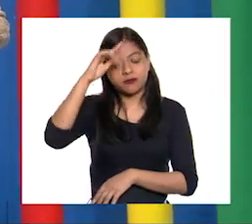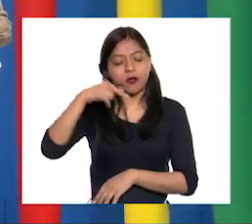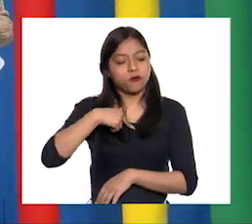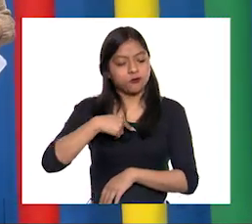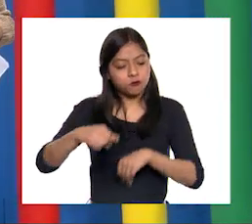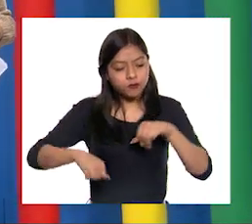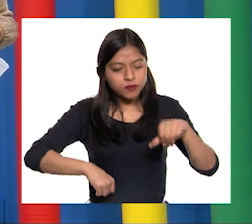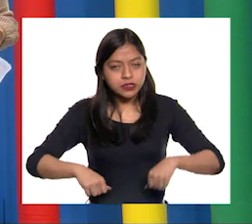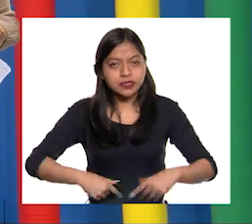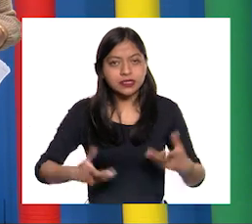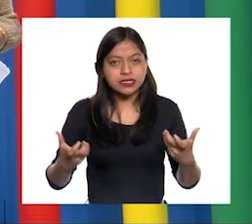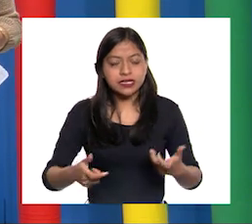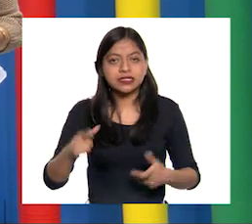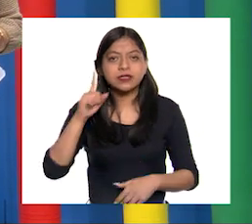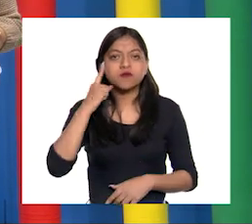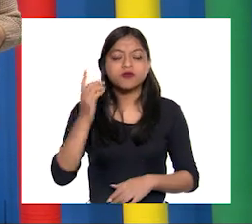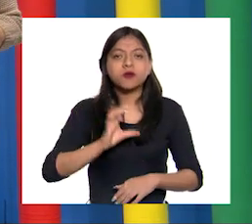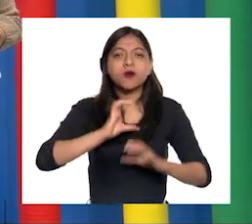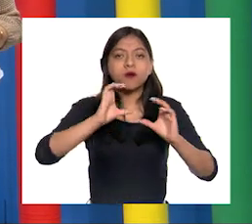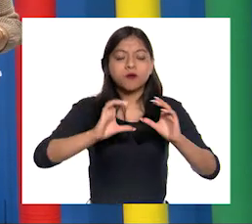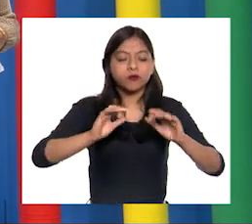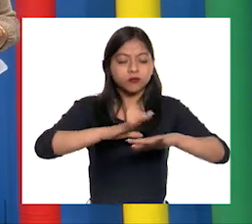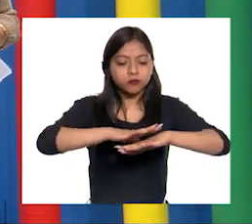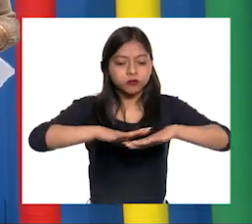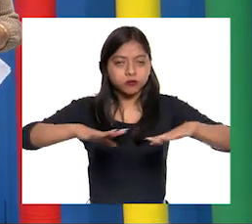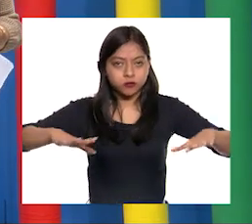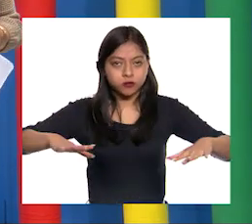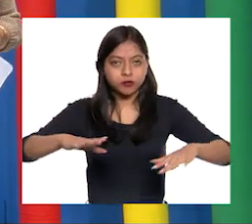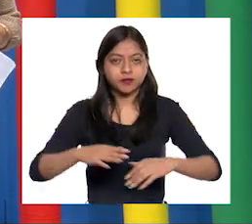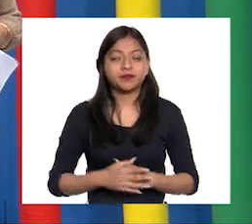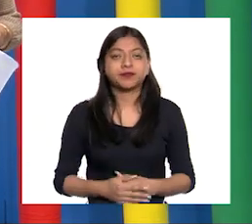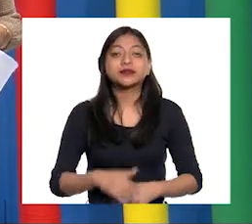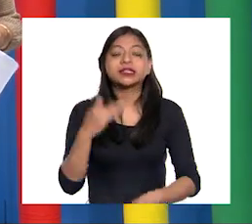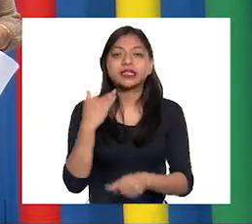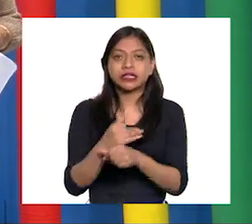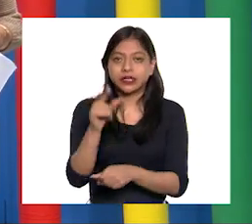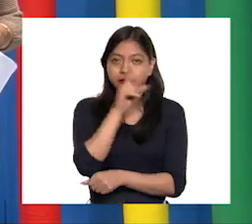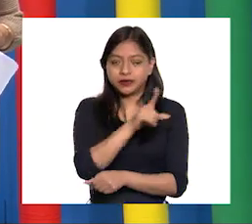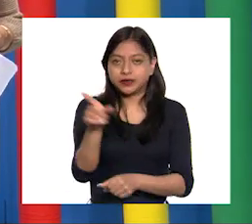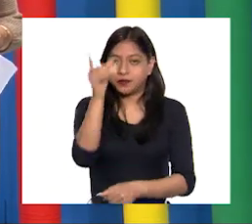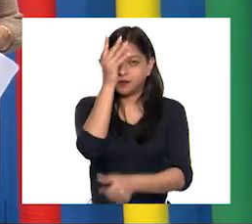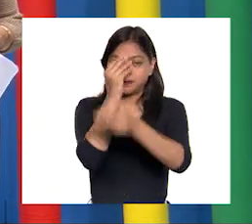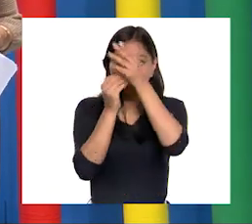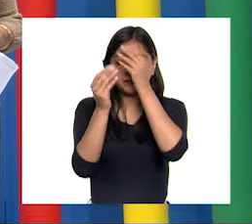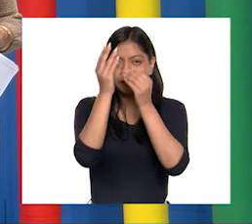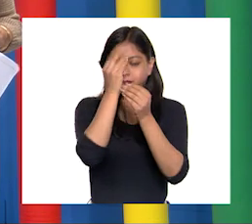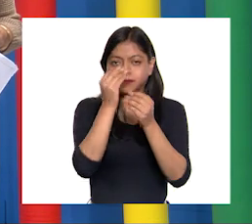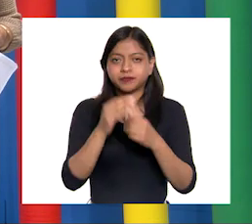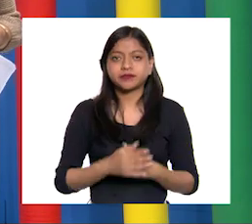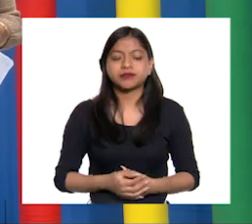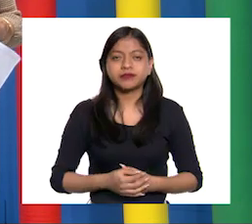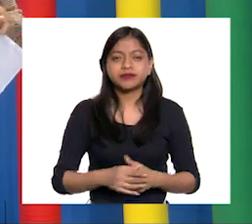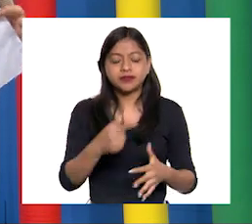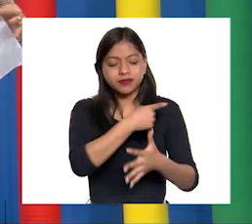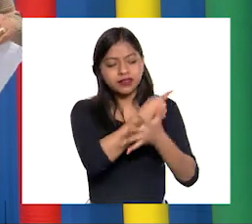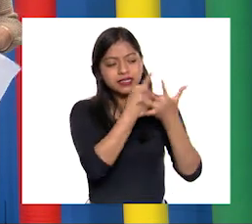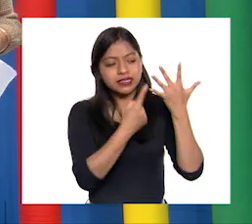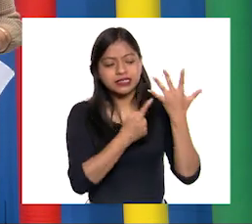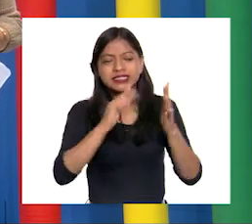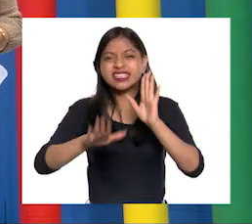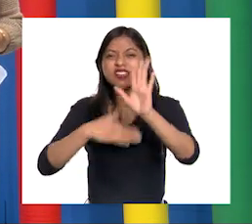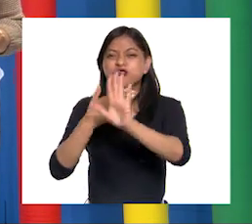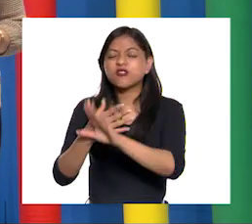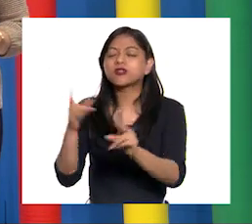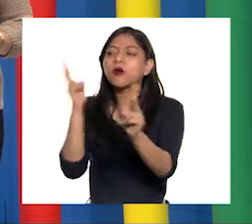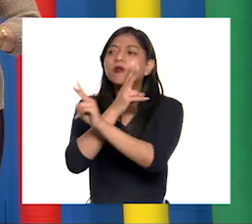actividades afectan este elemento tan importante Ahora, vamos a conocer cuáles son los agentes que contaminan el